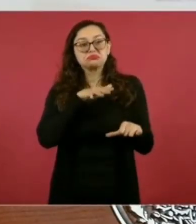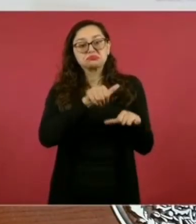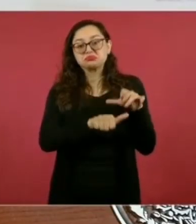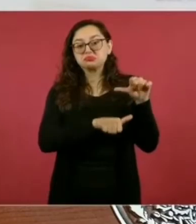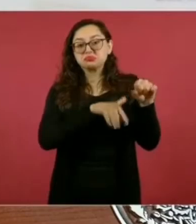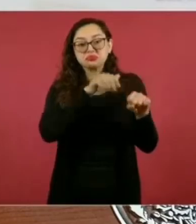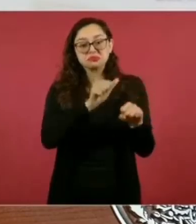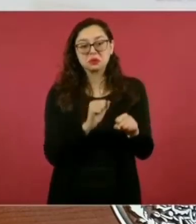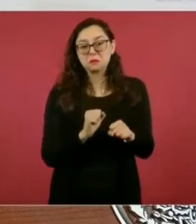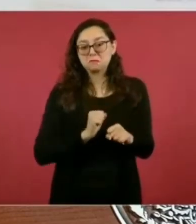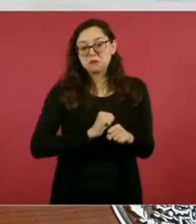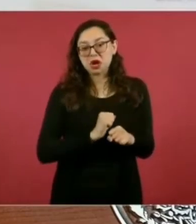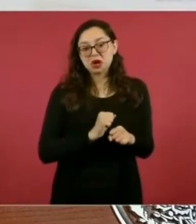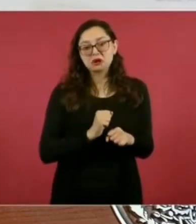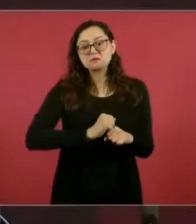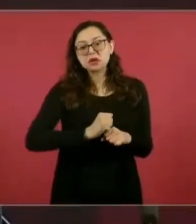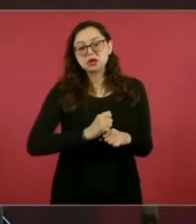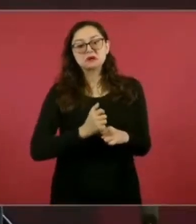mediante